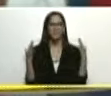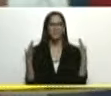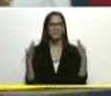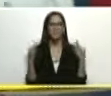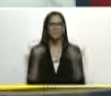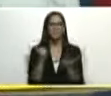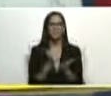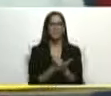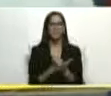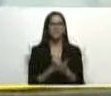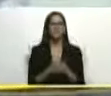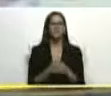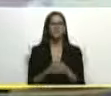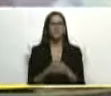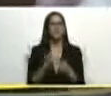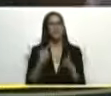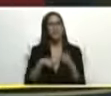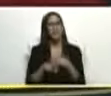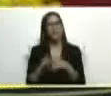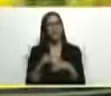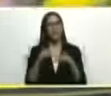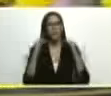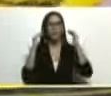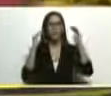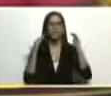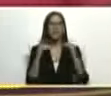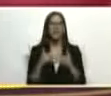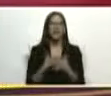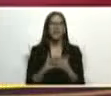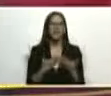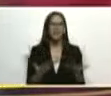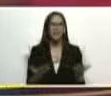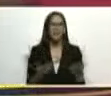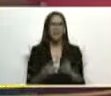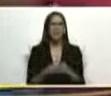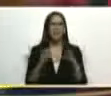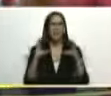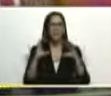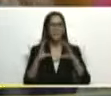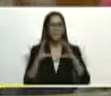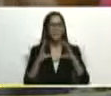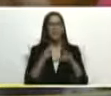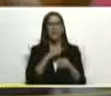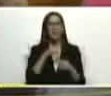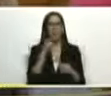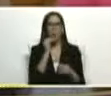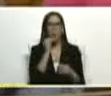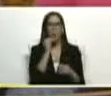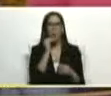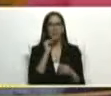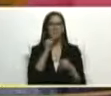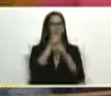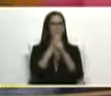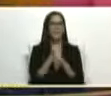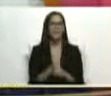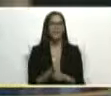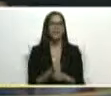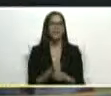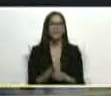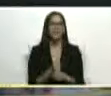amén y aquí vamos mi comandante a entregarle los balones a nuestros muchachos que están esperando